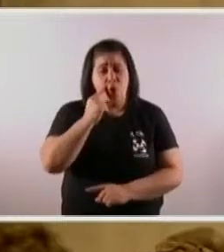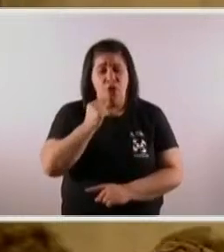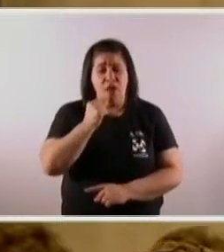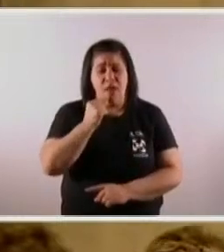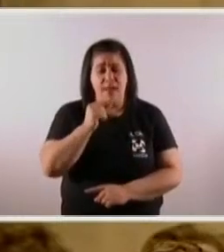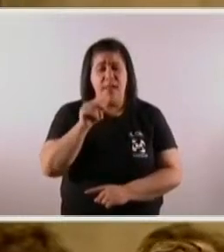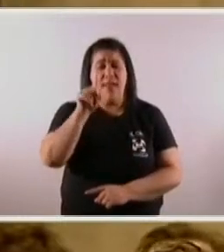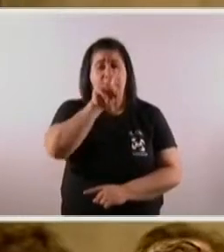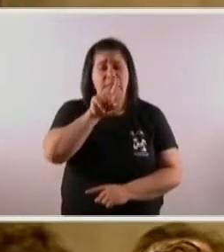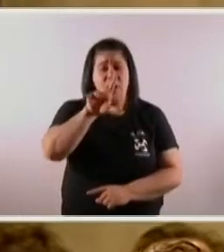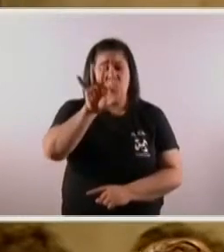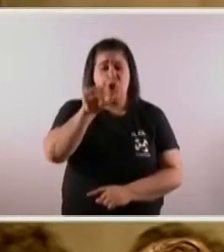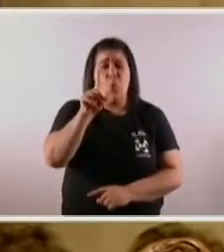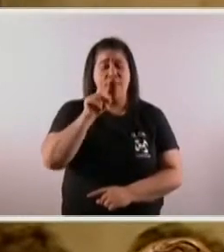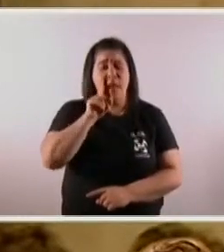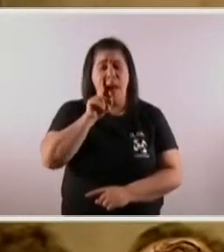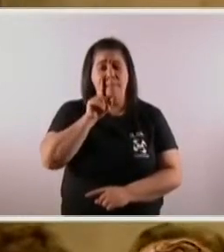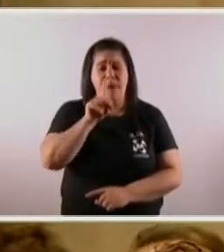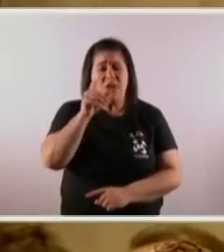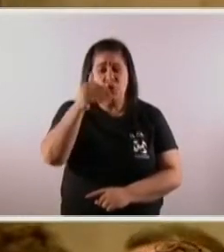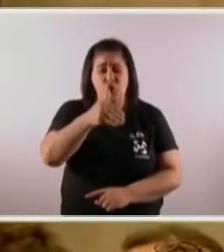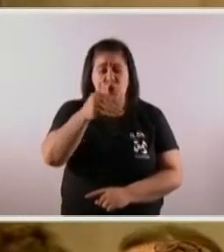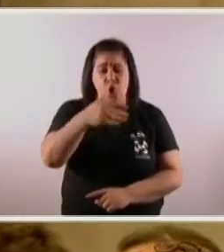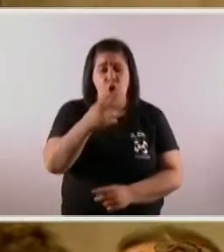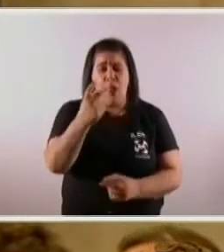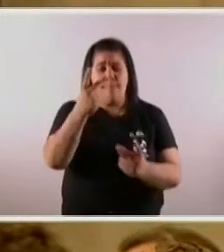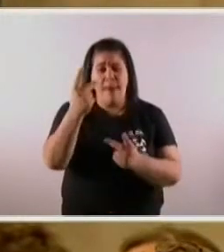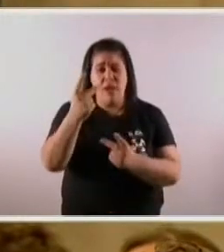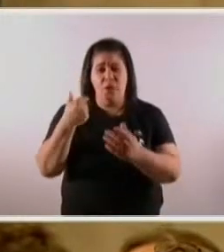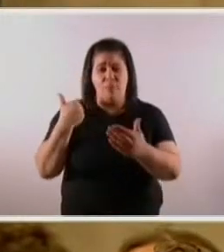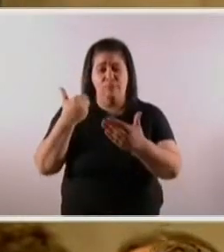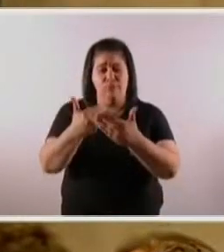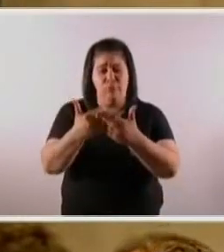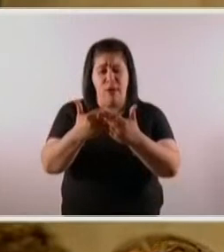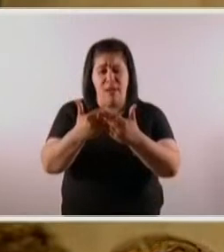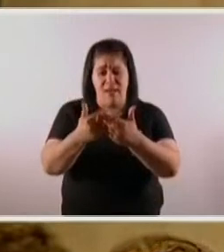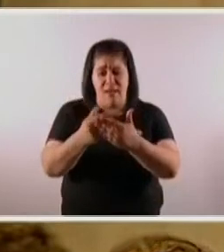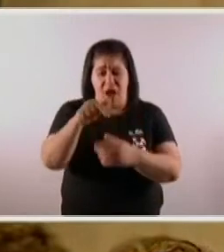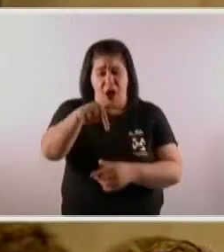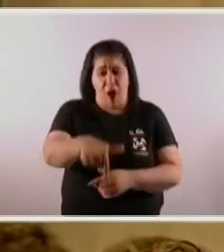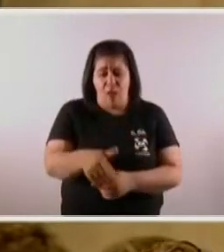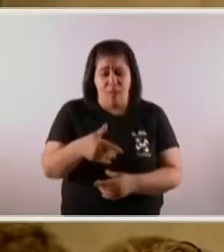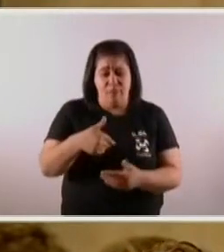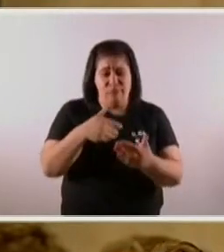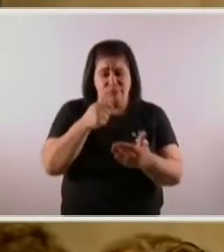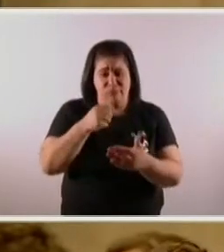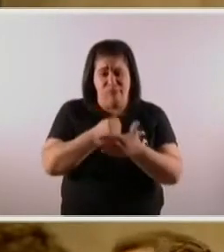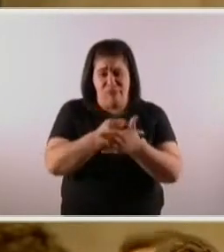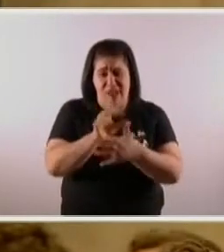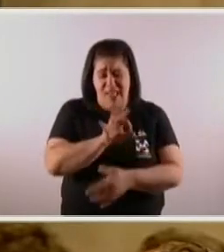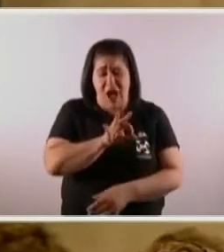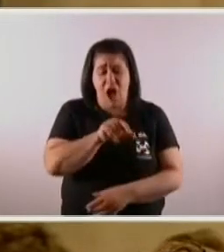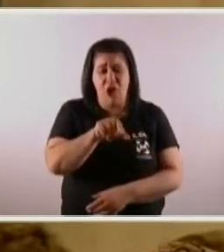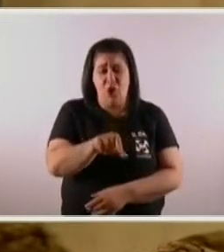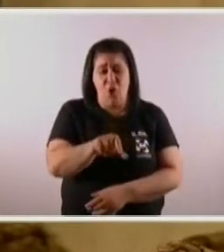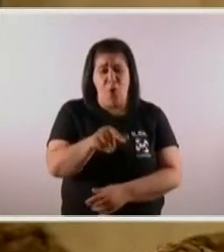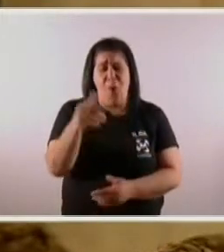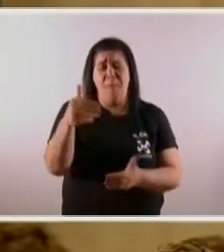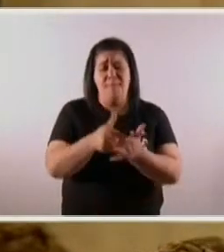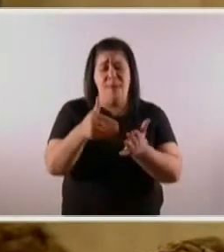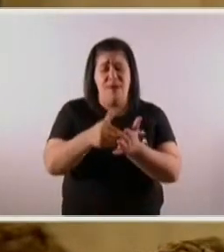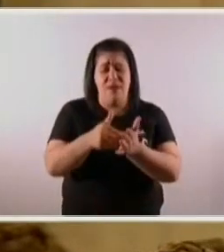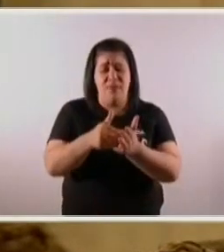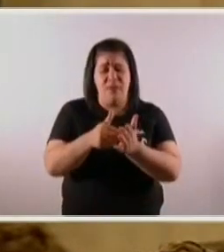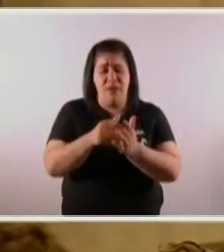150 millones de pesos por día, que acumulado a fin de año van a ser 13.000 millones. Y el año que viene proyectado,